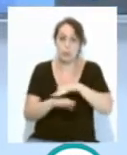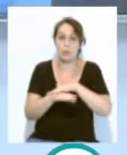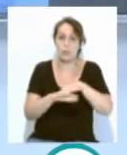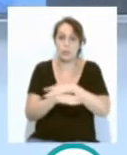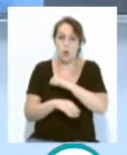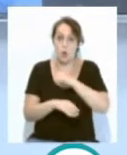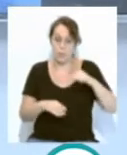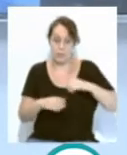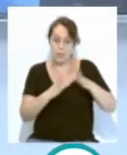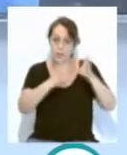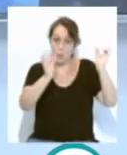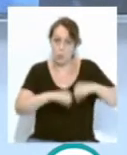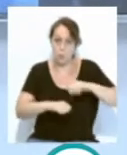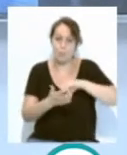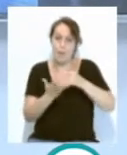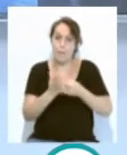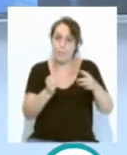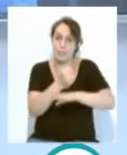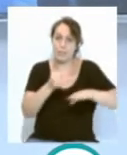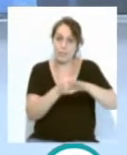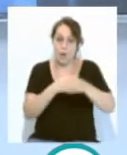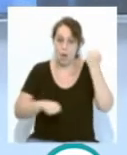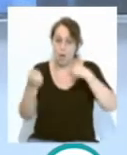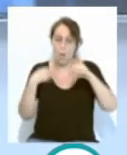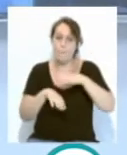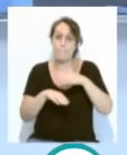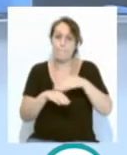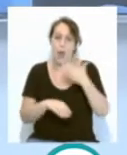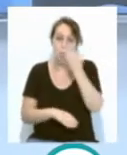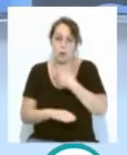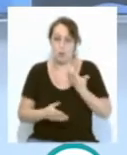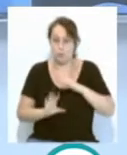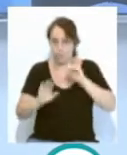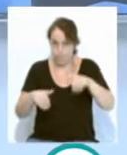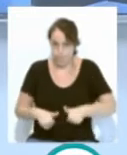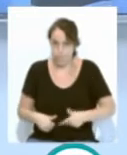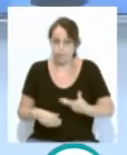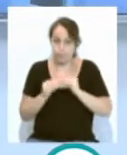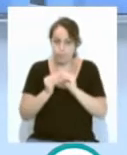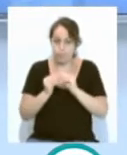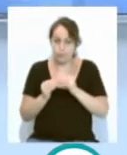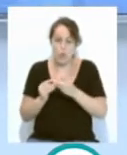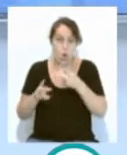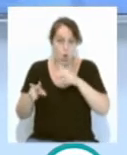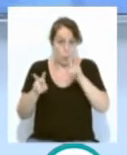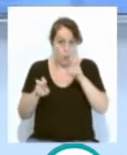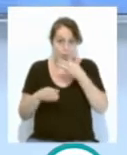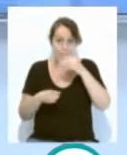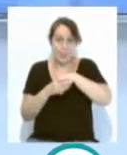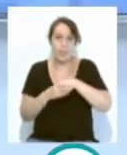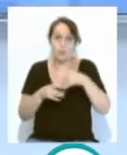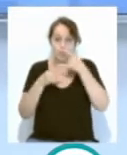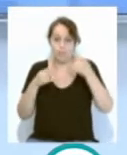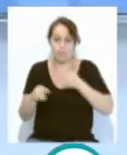con las comunidades autónomas un plan básico de acción para la vuelta al cole. En la nueva guía se fijan criterios como el uso de la mascarilla